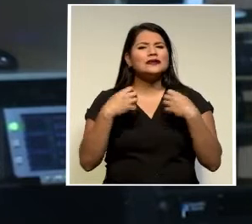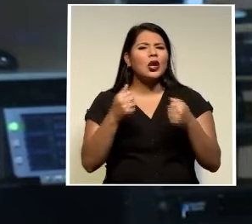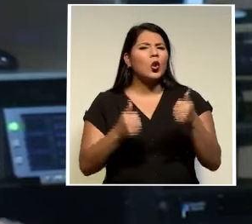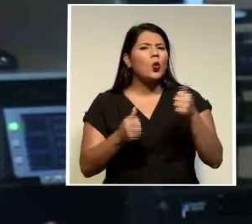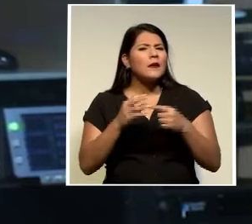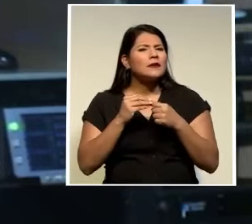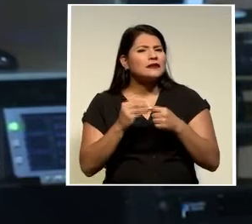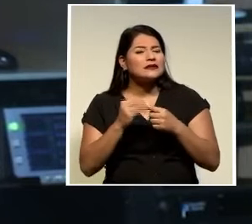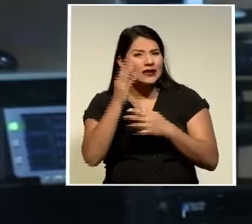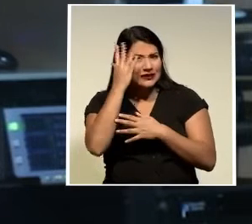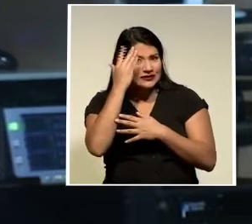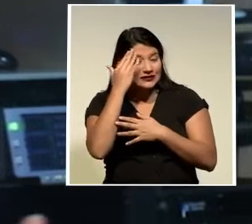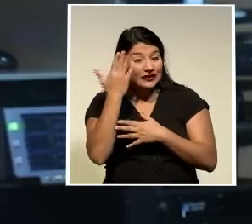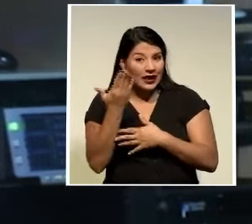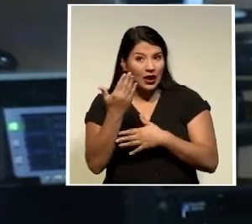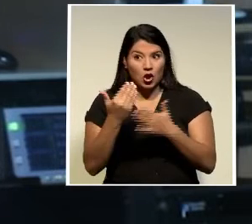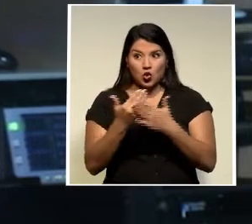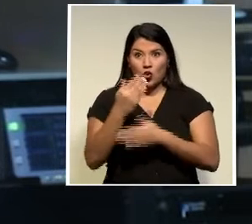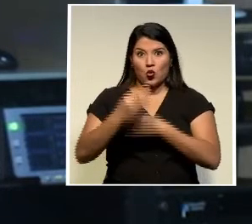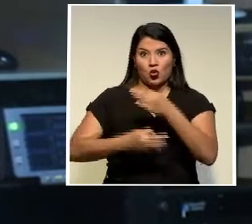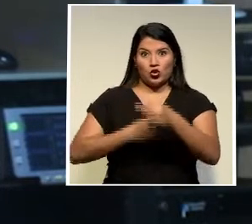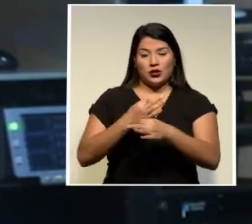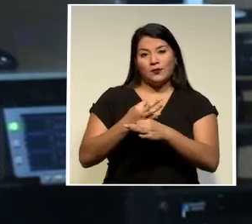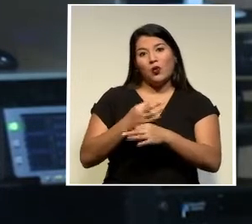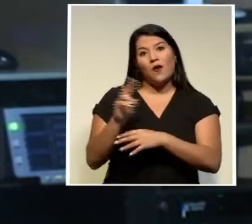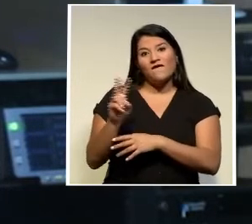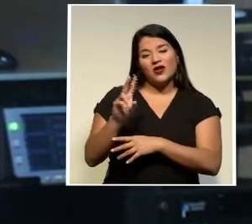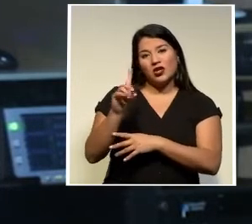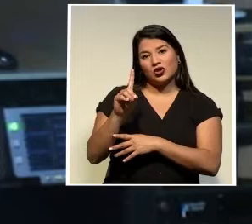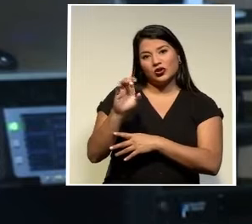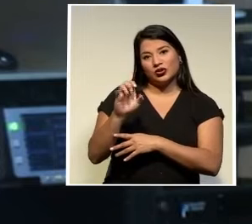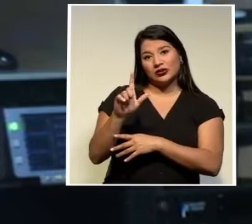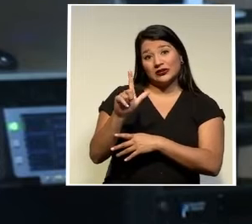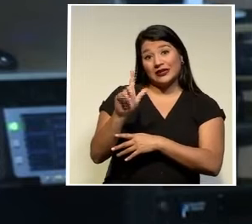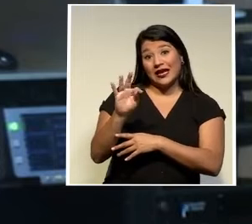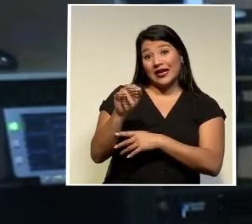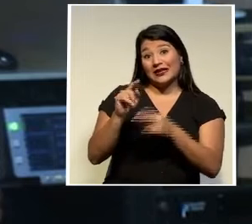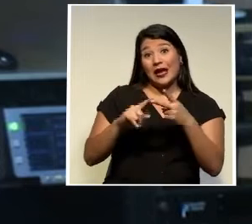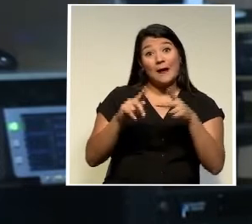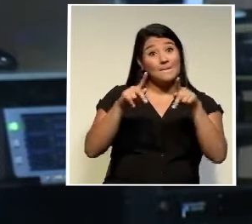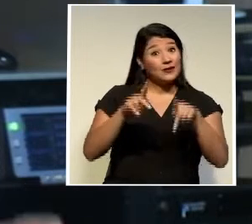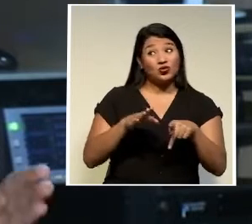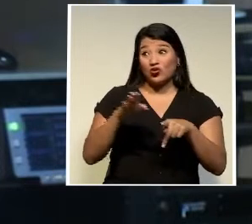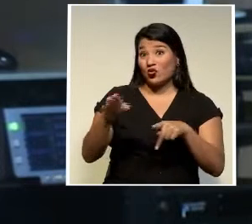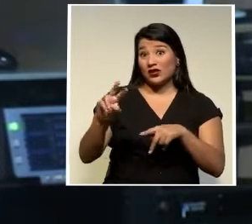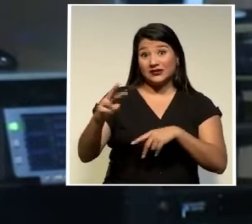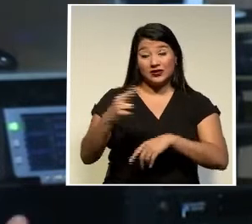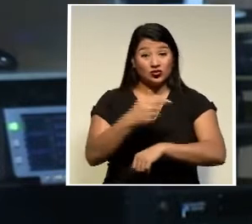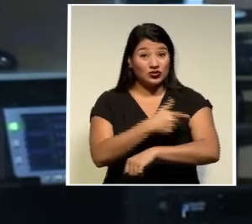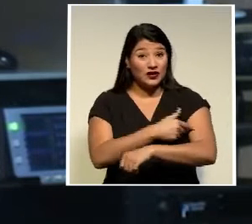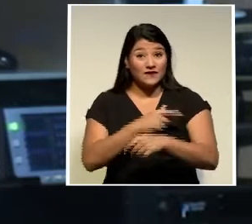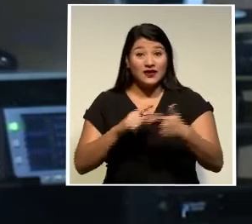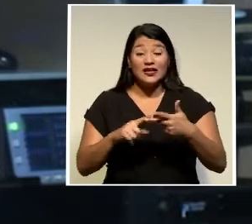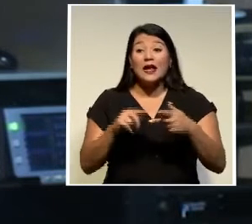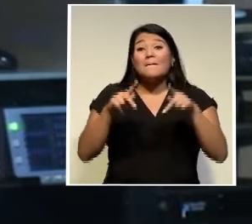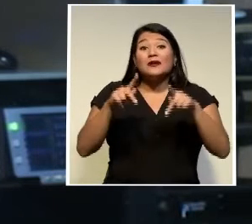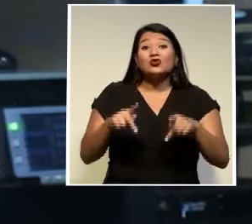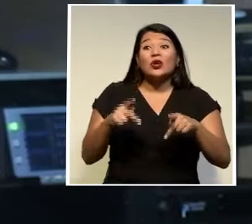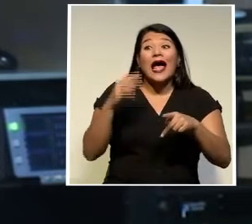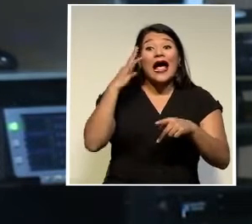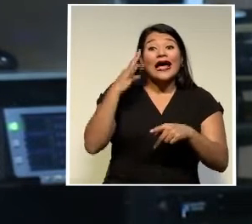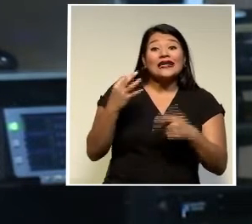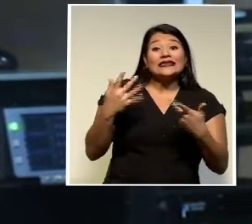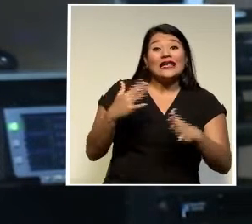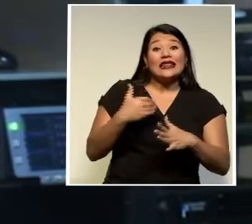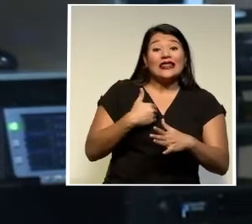preocupación? La variante Delta El que las personas no estén yendo a ponerse su segunda dosis y la falsa confianza que se ha generado en